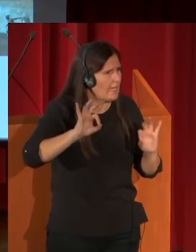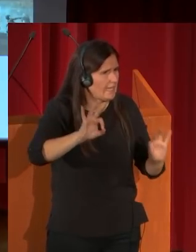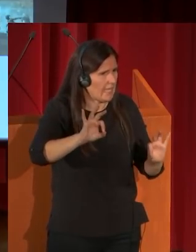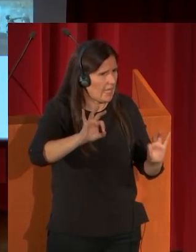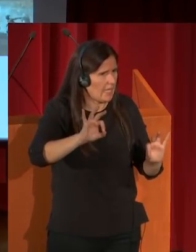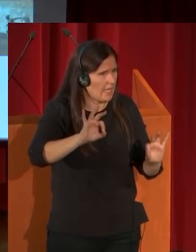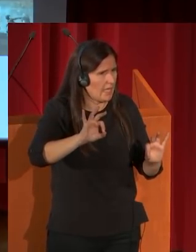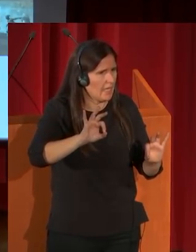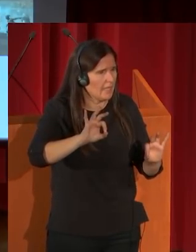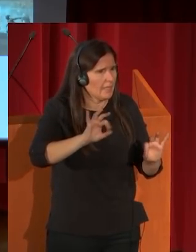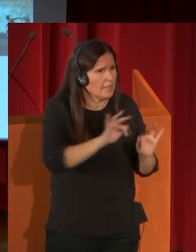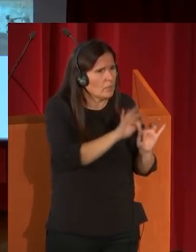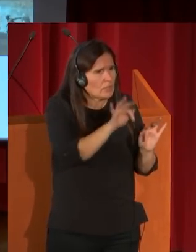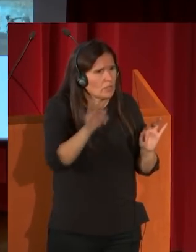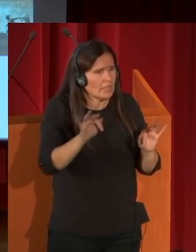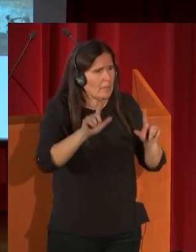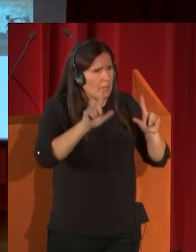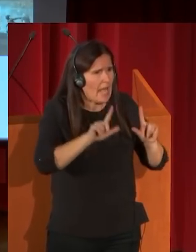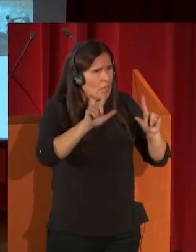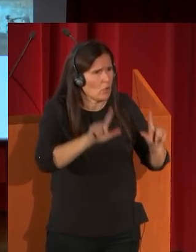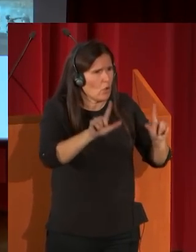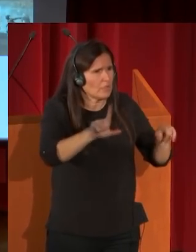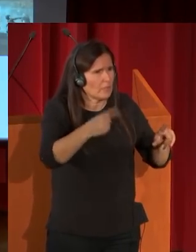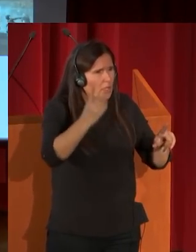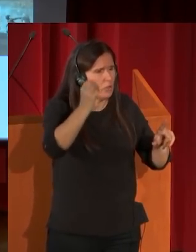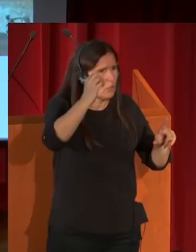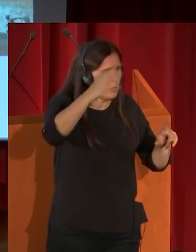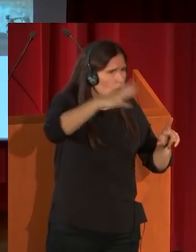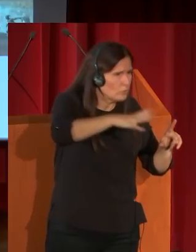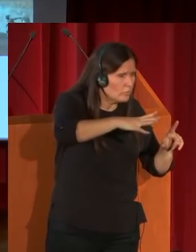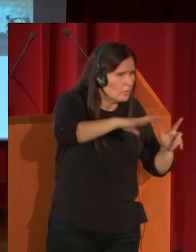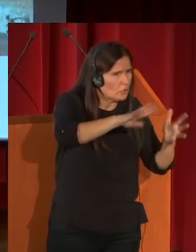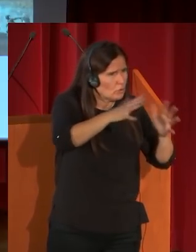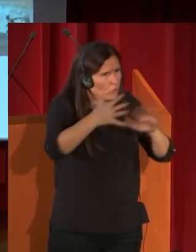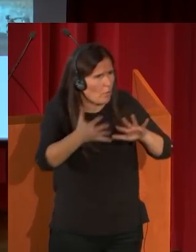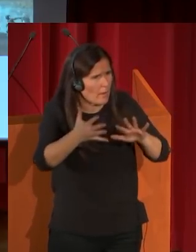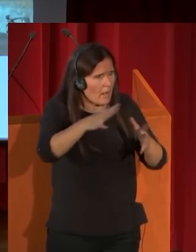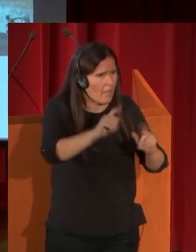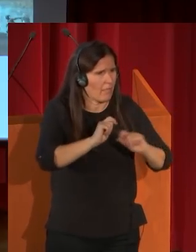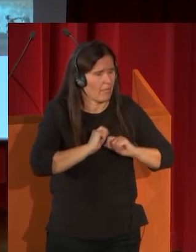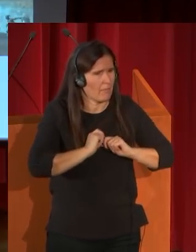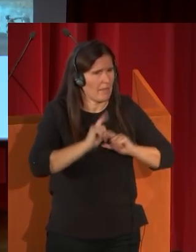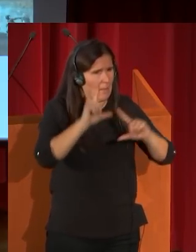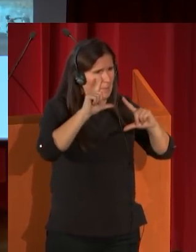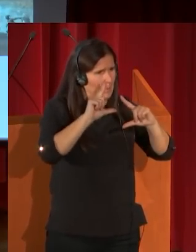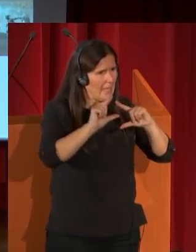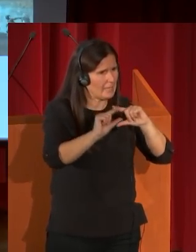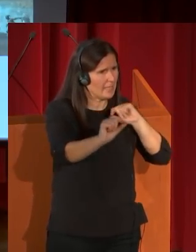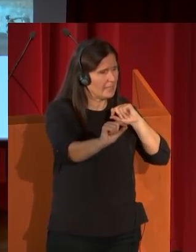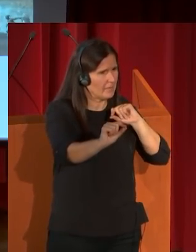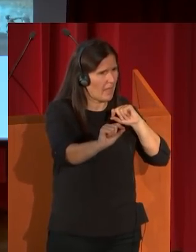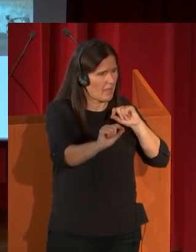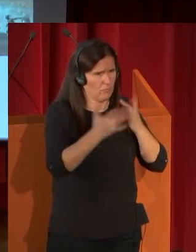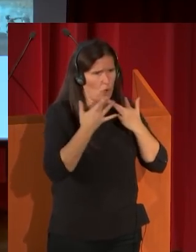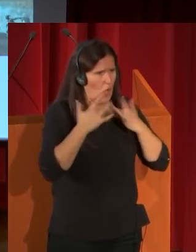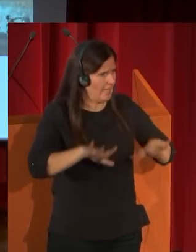una sucesión de planos en sombra y luces que dan una idea de perspectiva muy, verdaderamente, muy